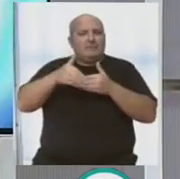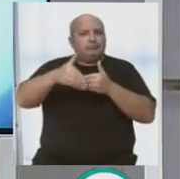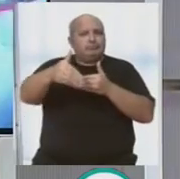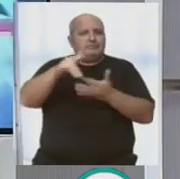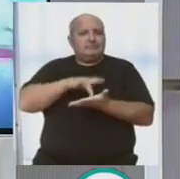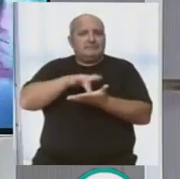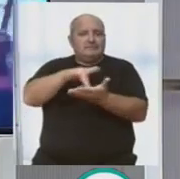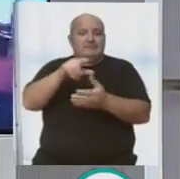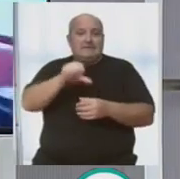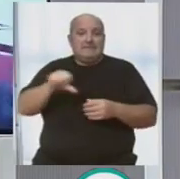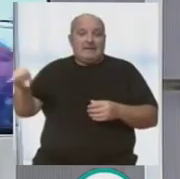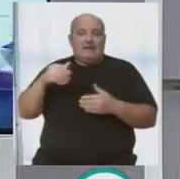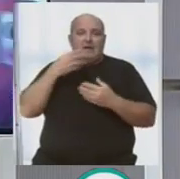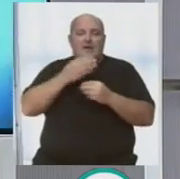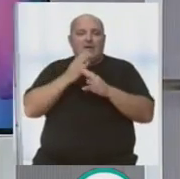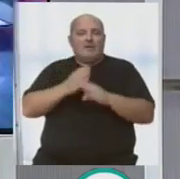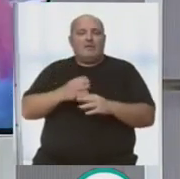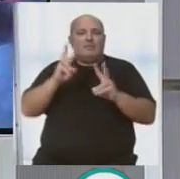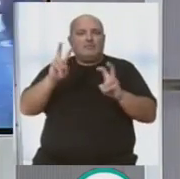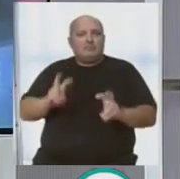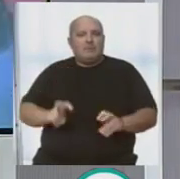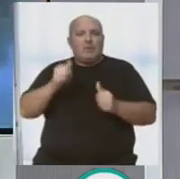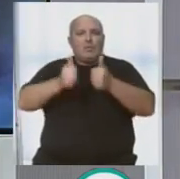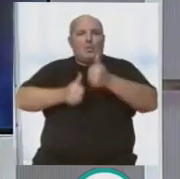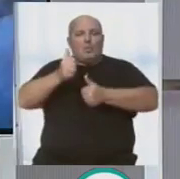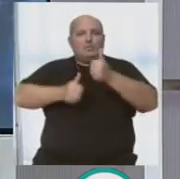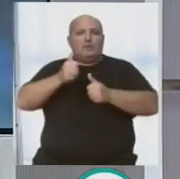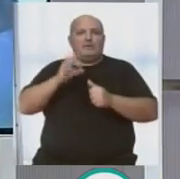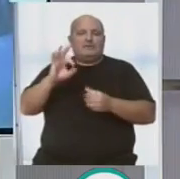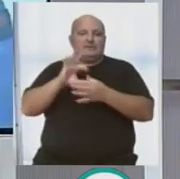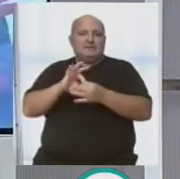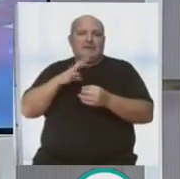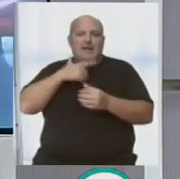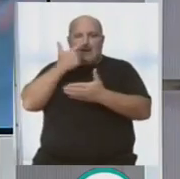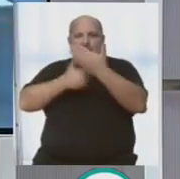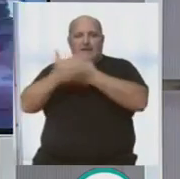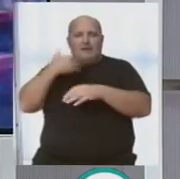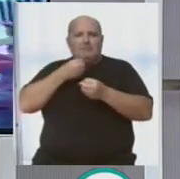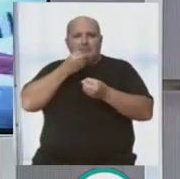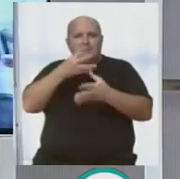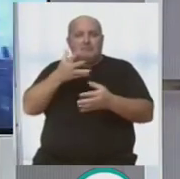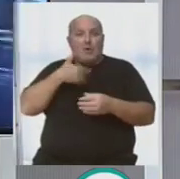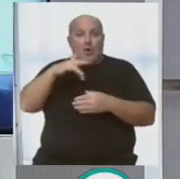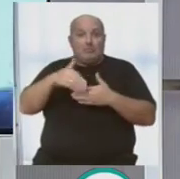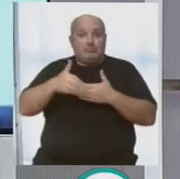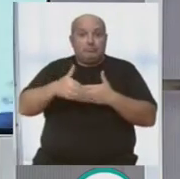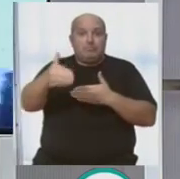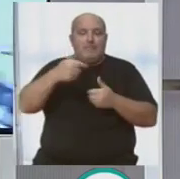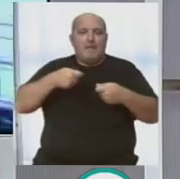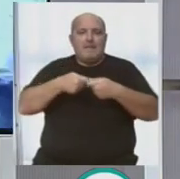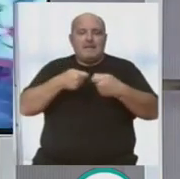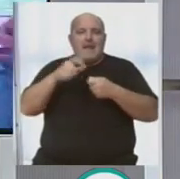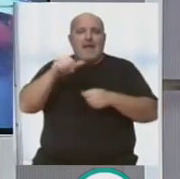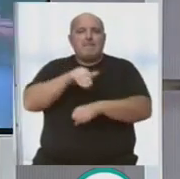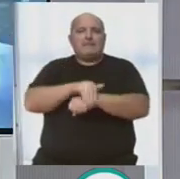imprescindibles de esta semana con los respectivos concursos de antologías y coplas antiguas. Le recordamos desde hoy en la Peña